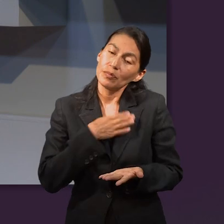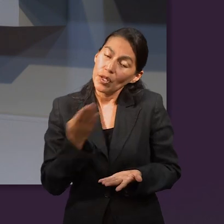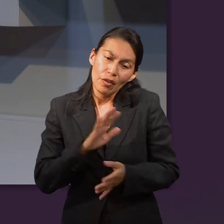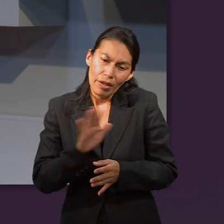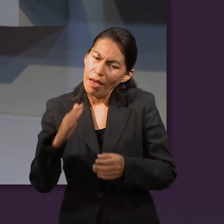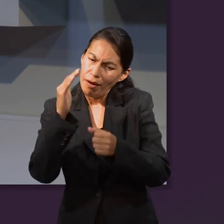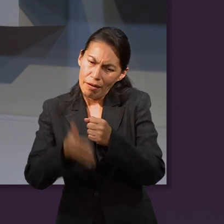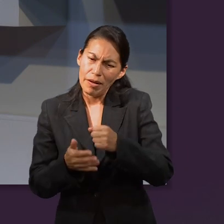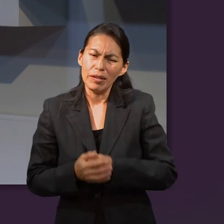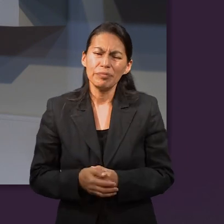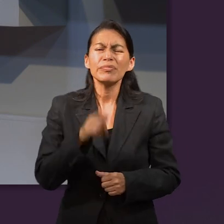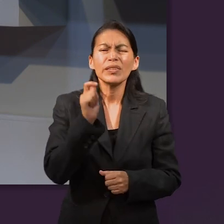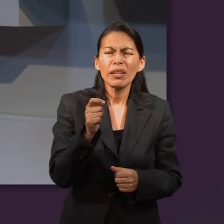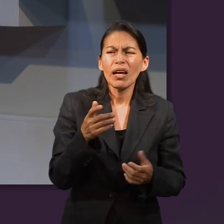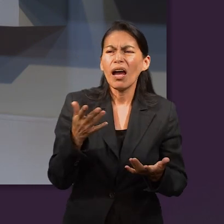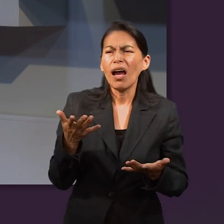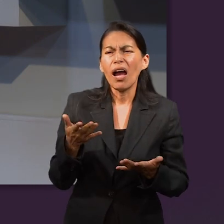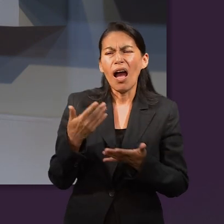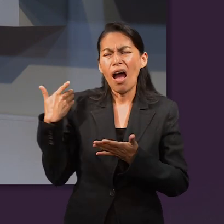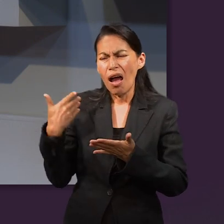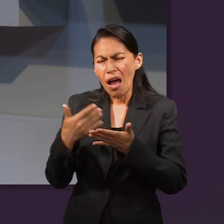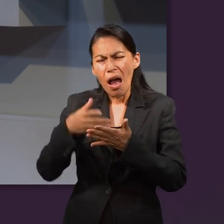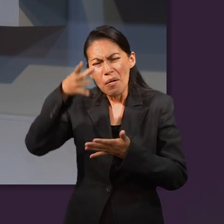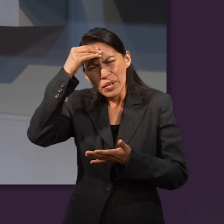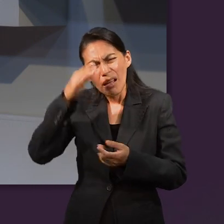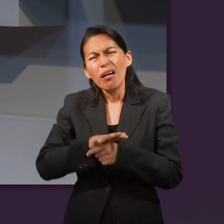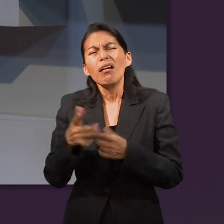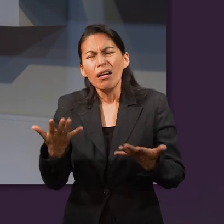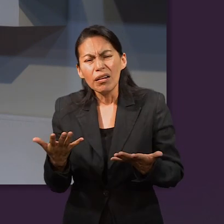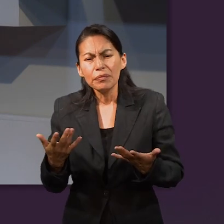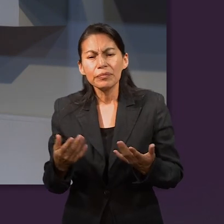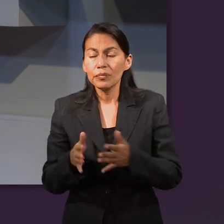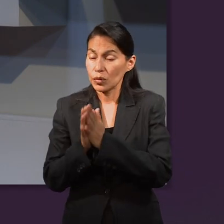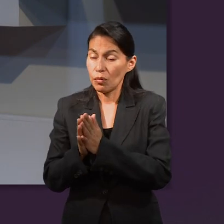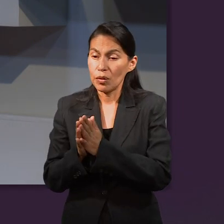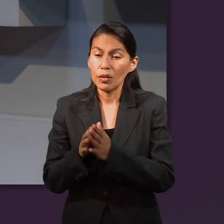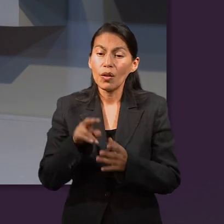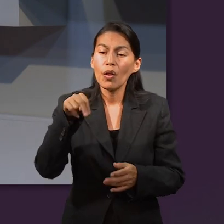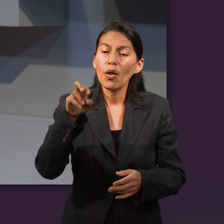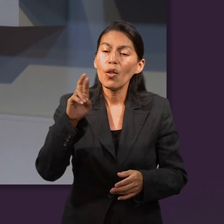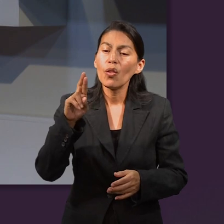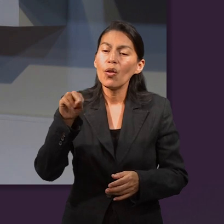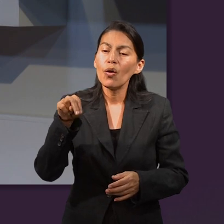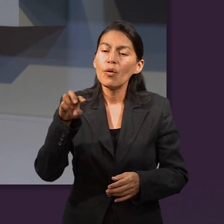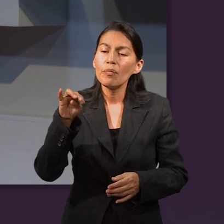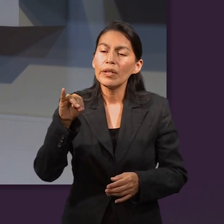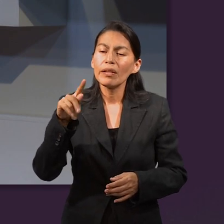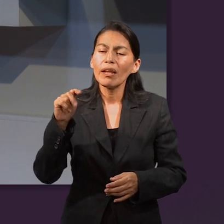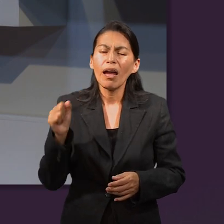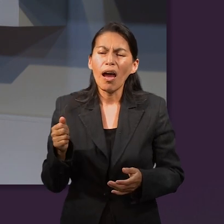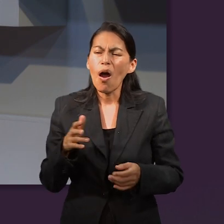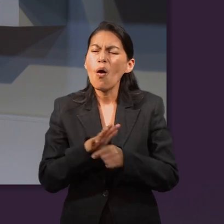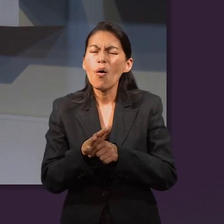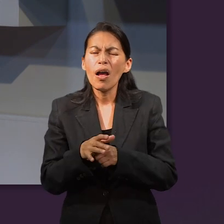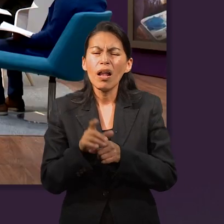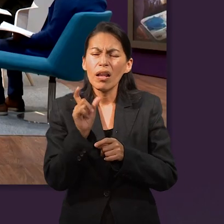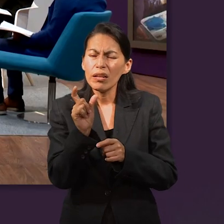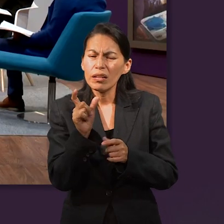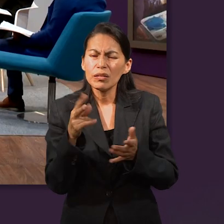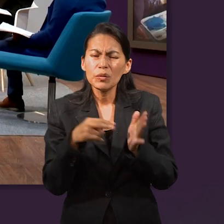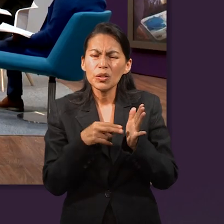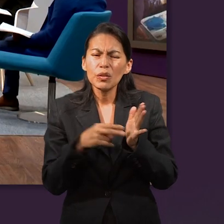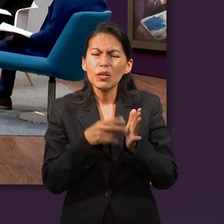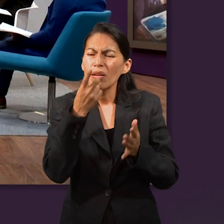Tenemos que ver qué aprendimos de esta lección. ¿Hay algún texto que nos quieras compartir, Normita, de lo que viene